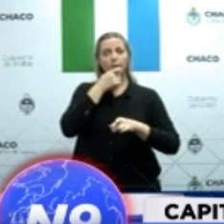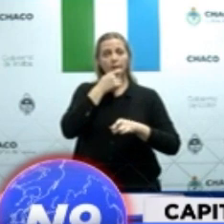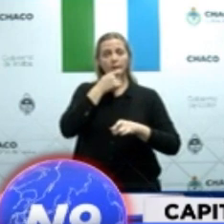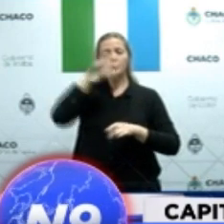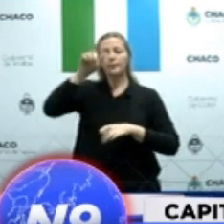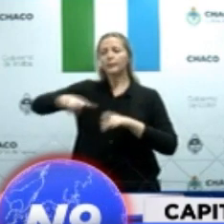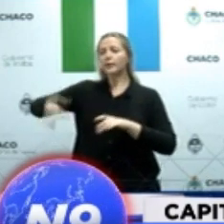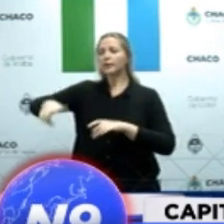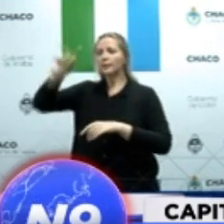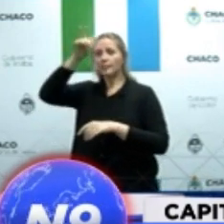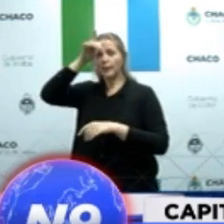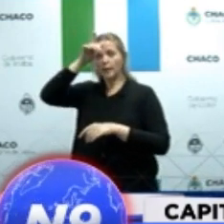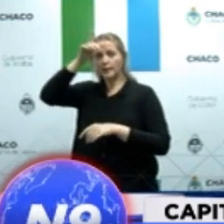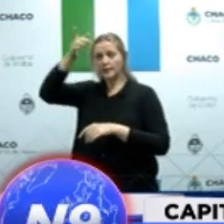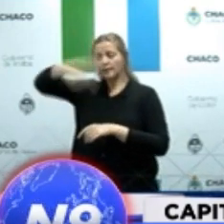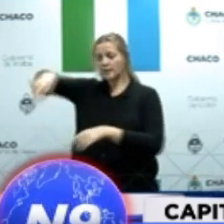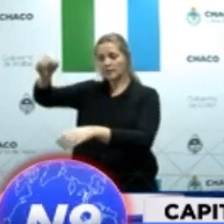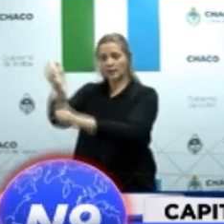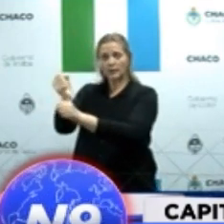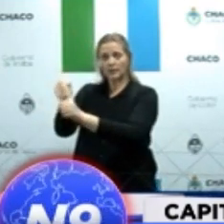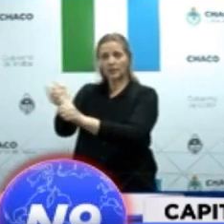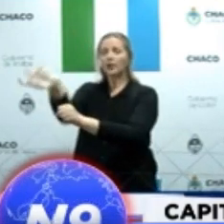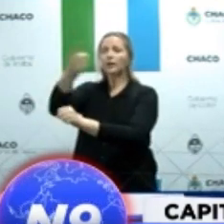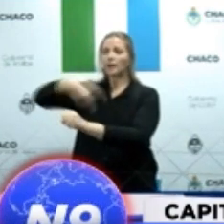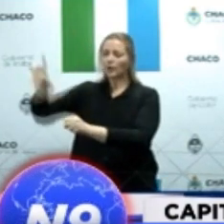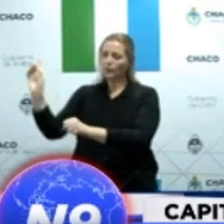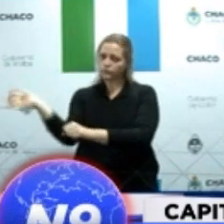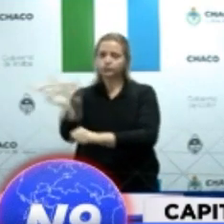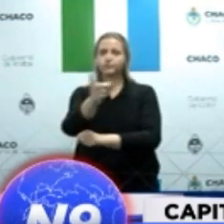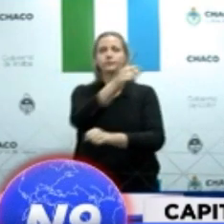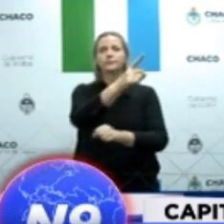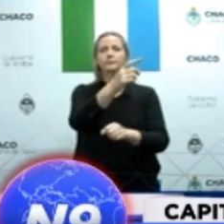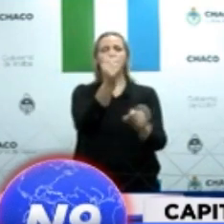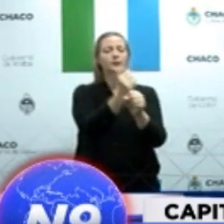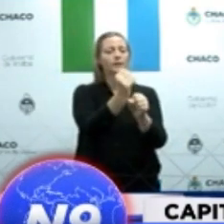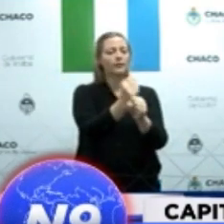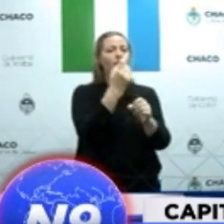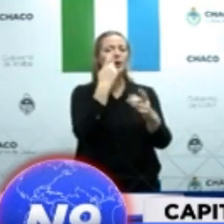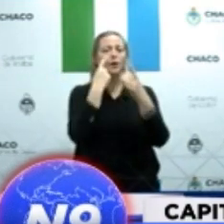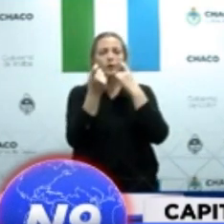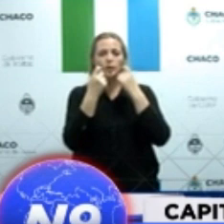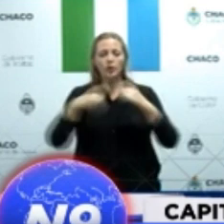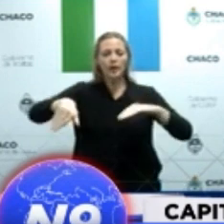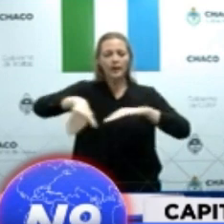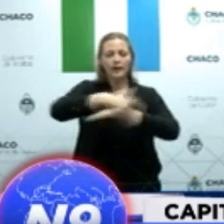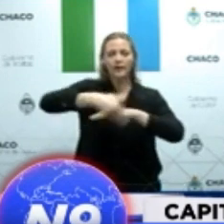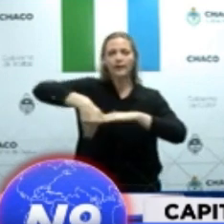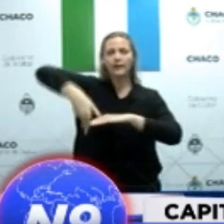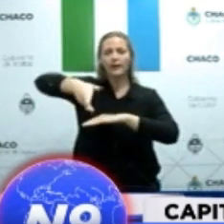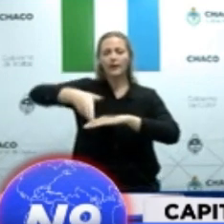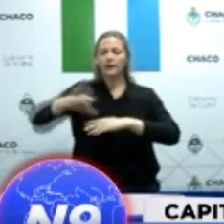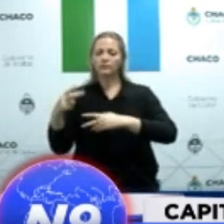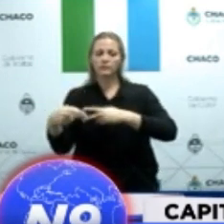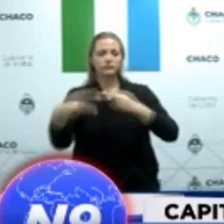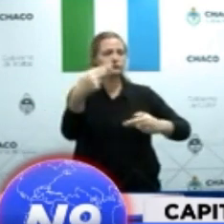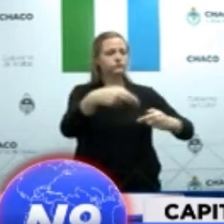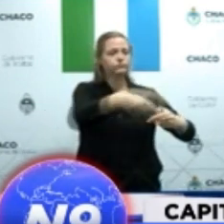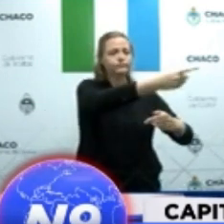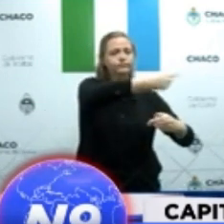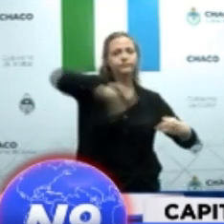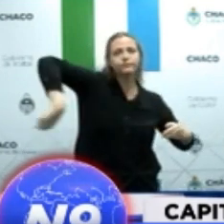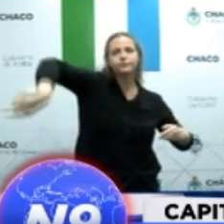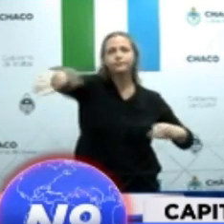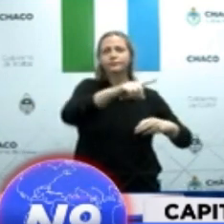hicieron lo que tenían que hacer. Cumplir con el decreto de necesidad de urgencia manado de la autoridad competente nacional